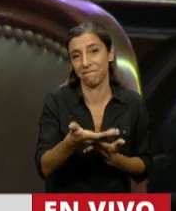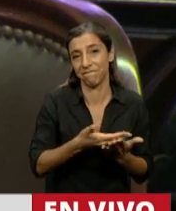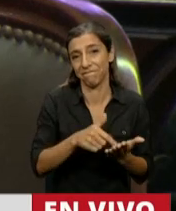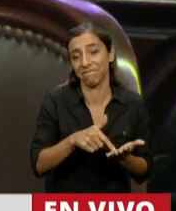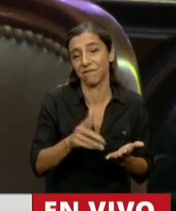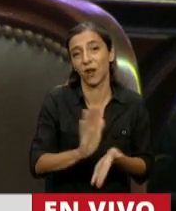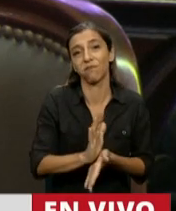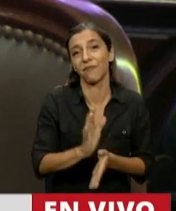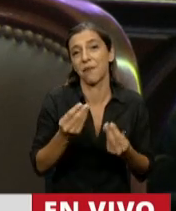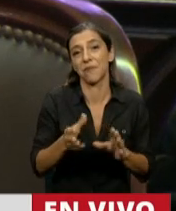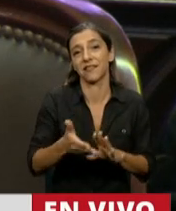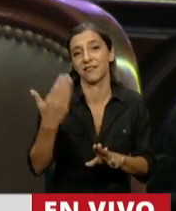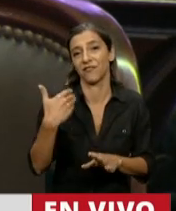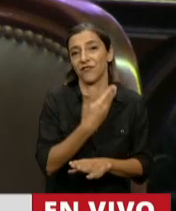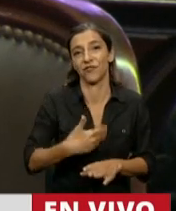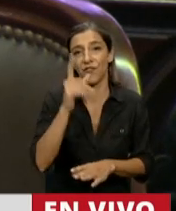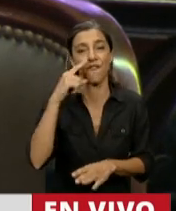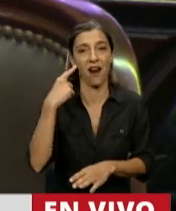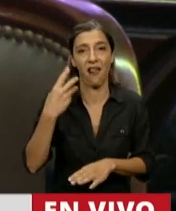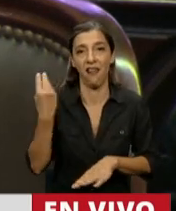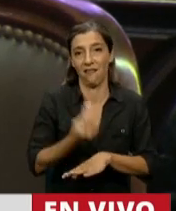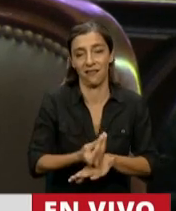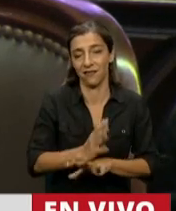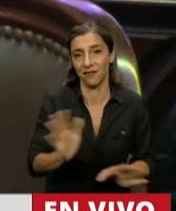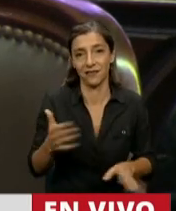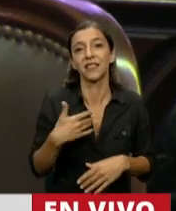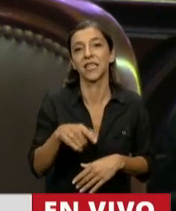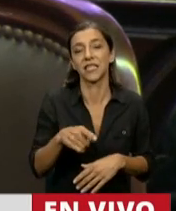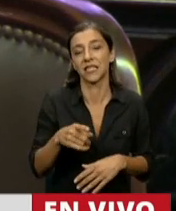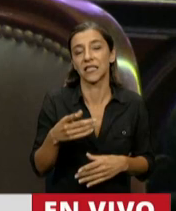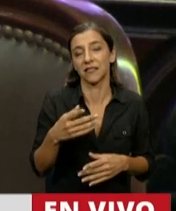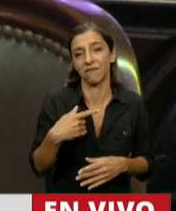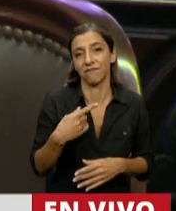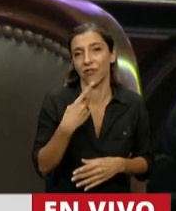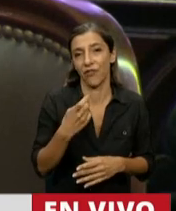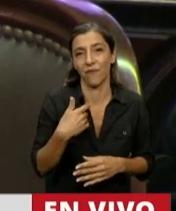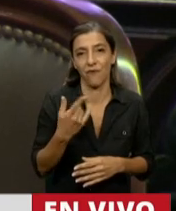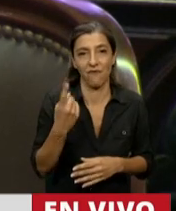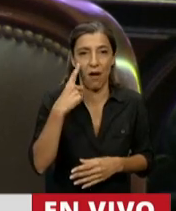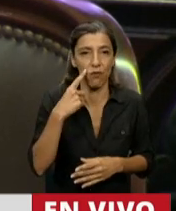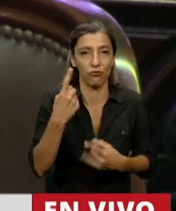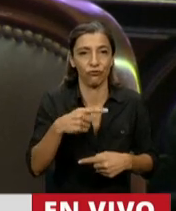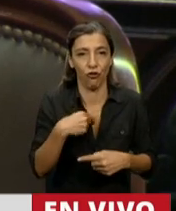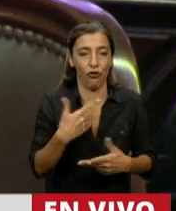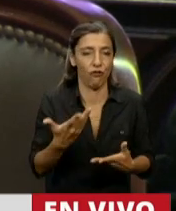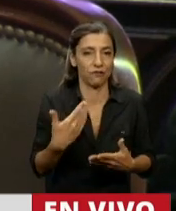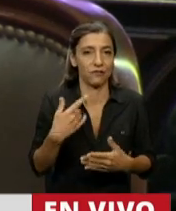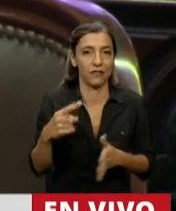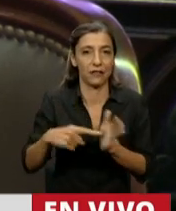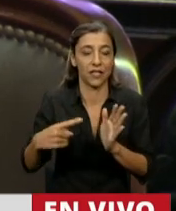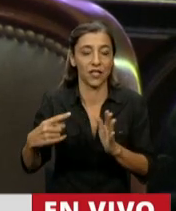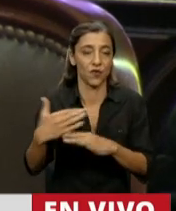Gobierno de los Fernández, que no tenía muy en claro muchas cosas, pero sí que la ciudad era una ciudad